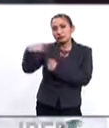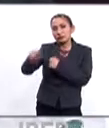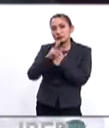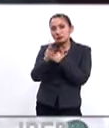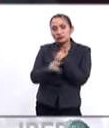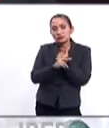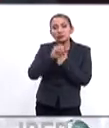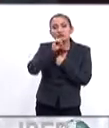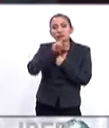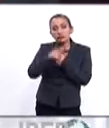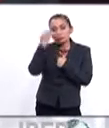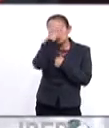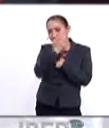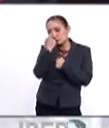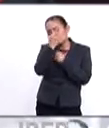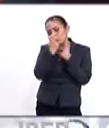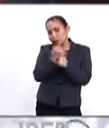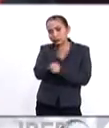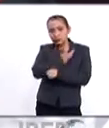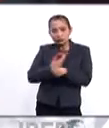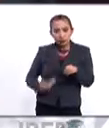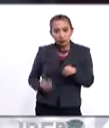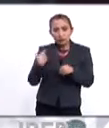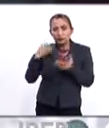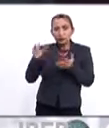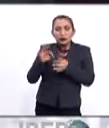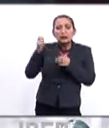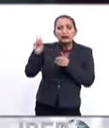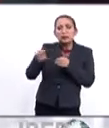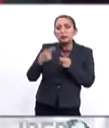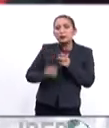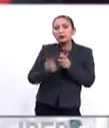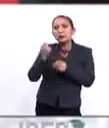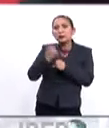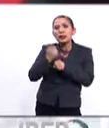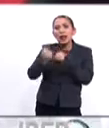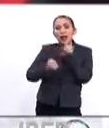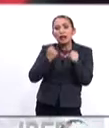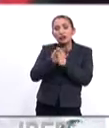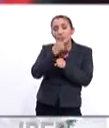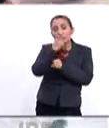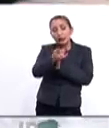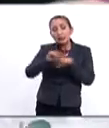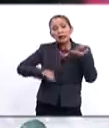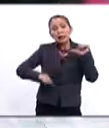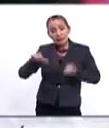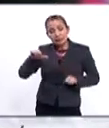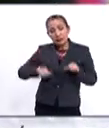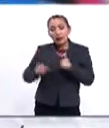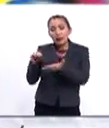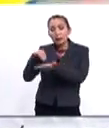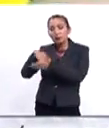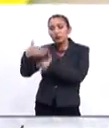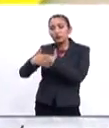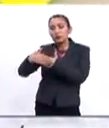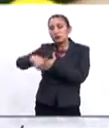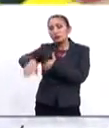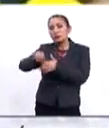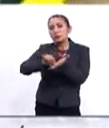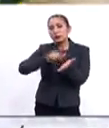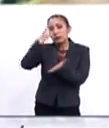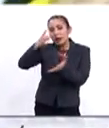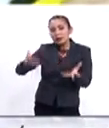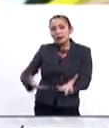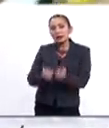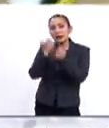país. Además del balance anual, el mandatario dio un recuento de su primer sexenio y mencionó las acciones que implementará en los próximos meses